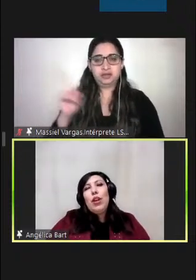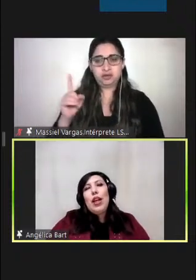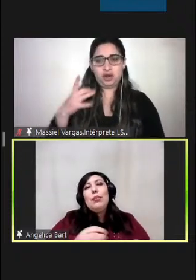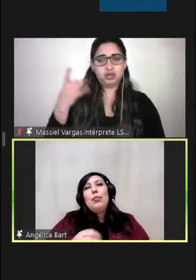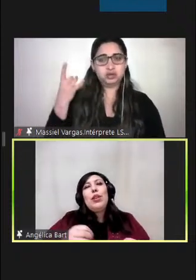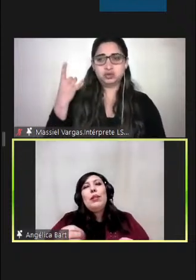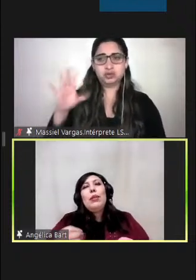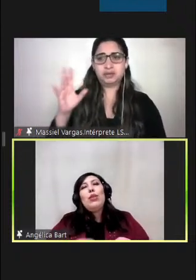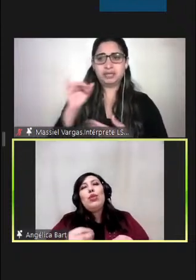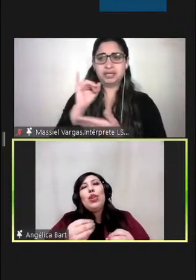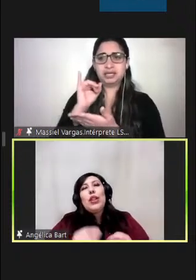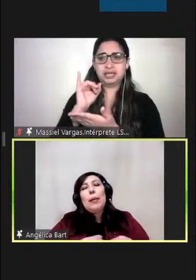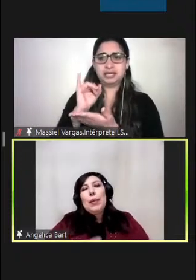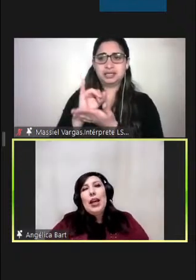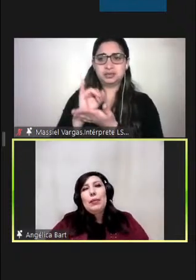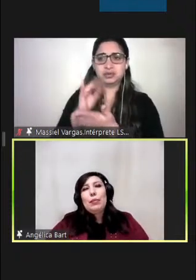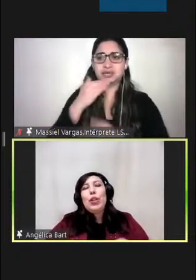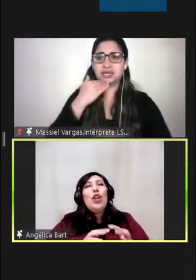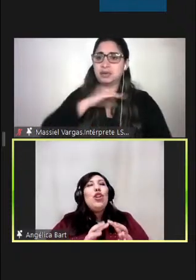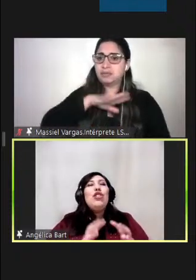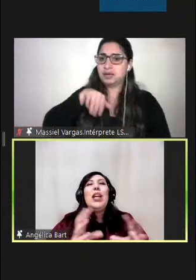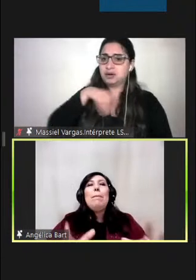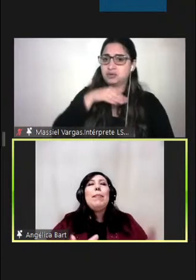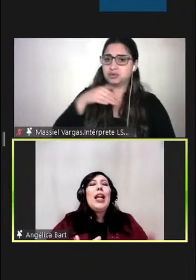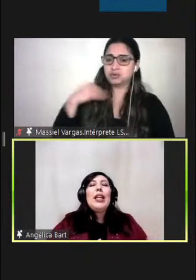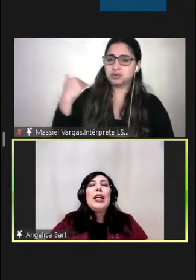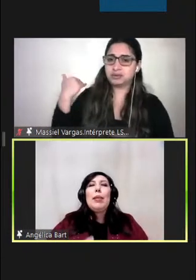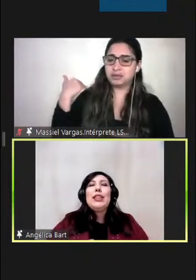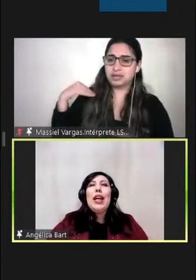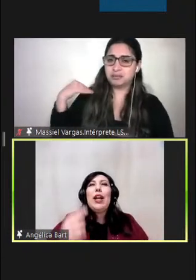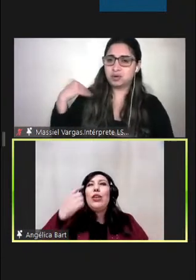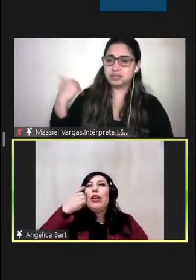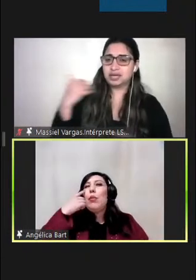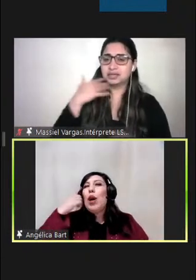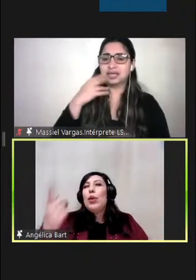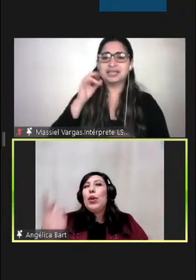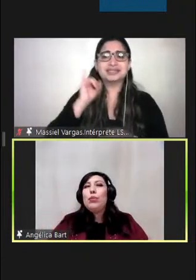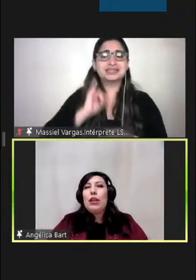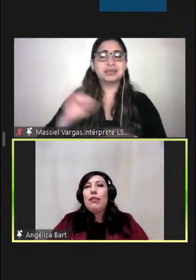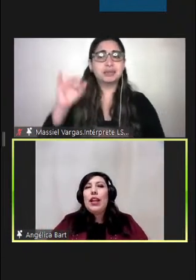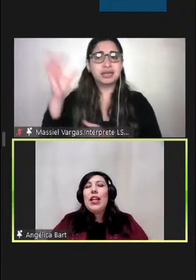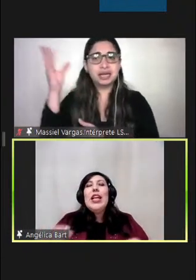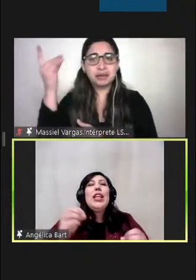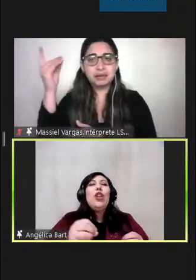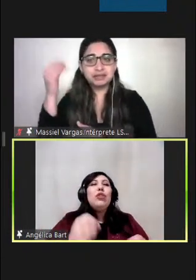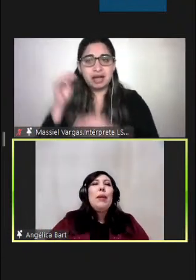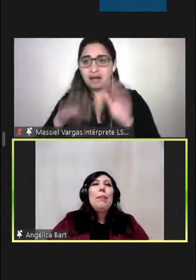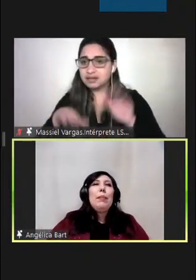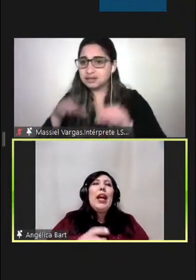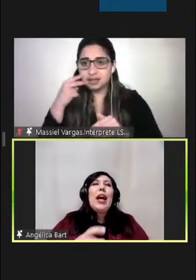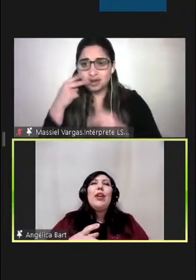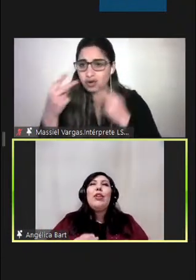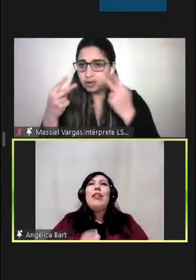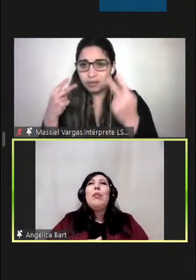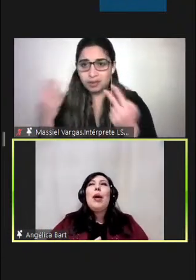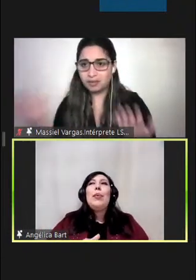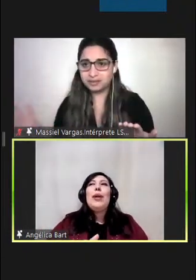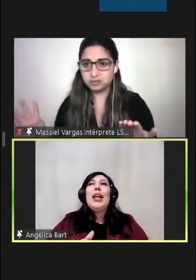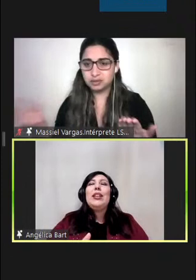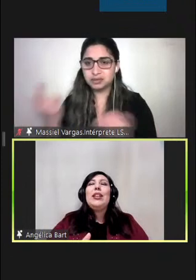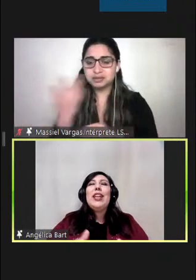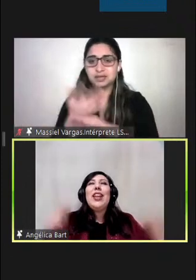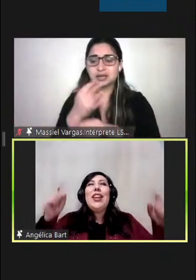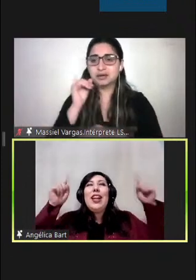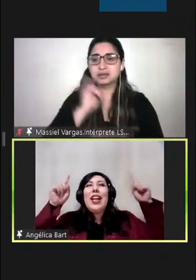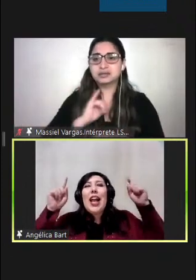las instituciones es importante para nosotros también porque no siempre la discapacidad es algo que vamos a poder observar y no siempre es algo que vamos a